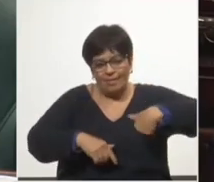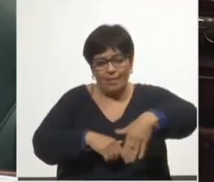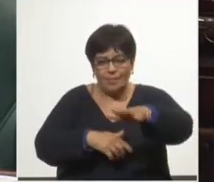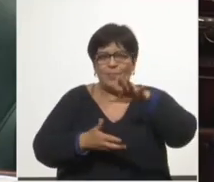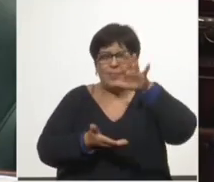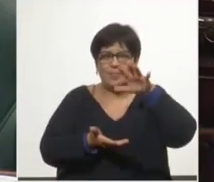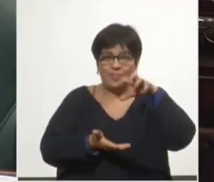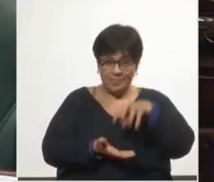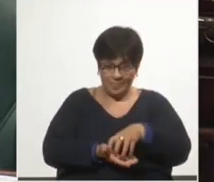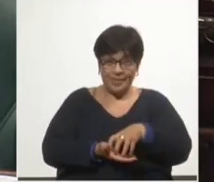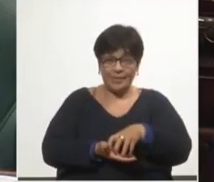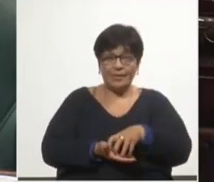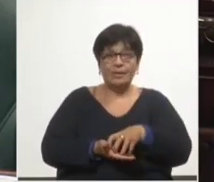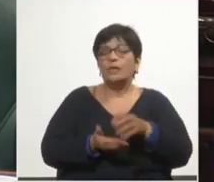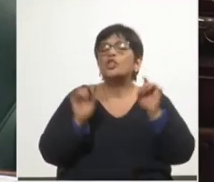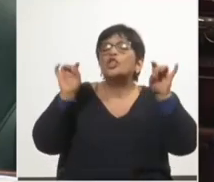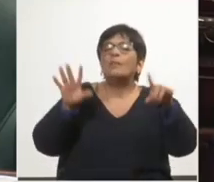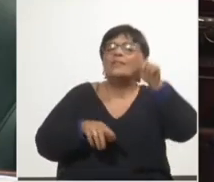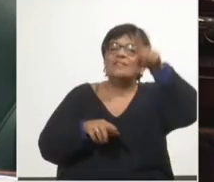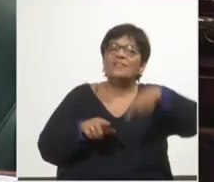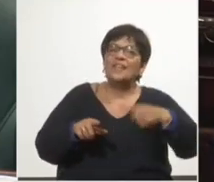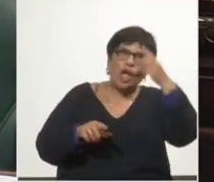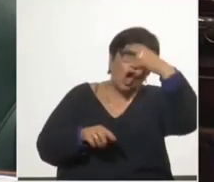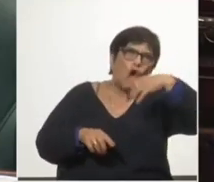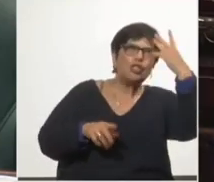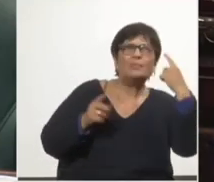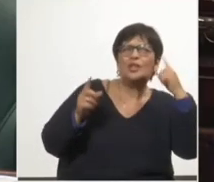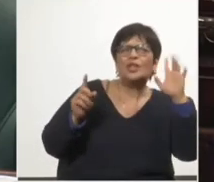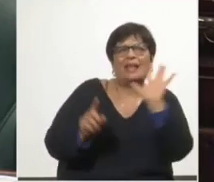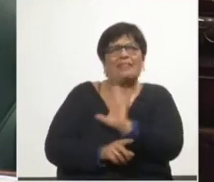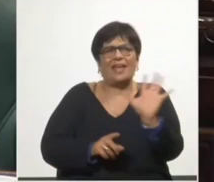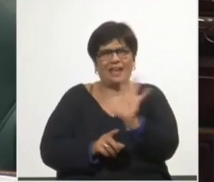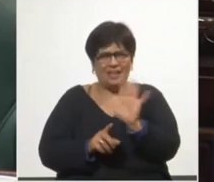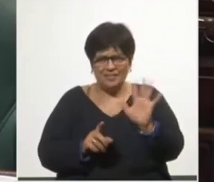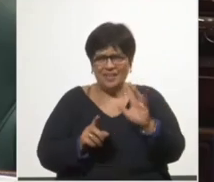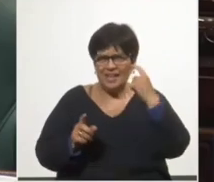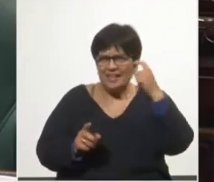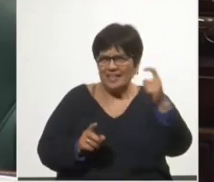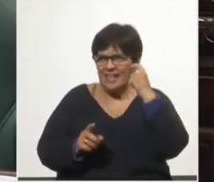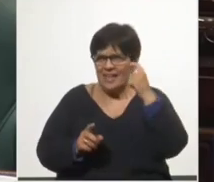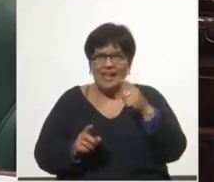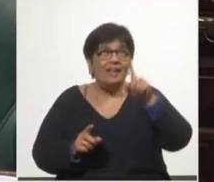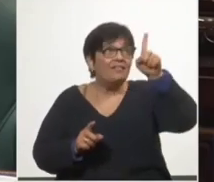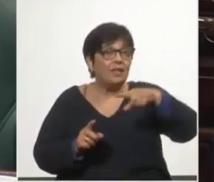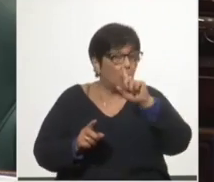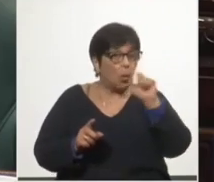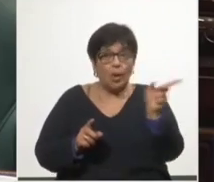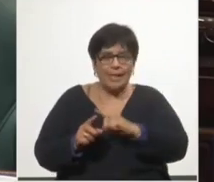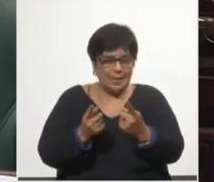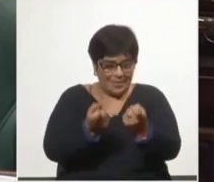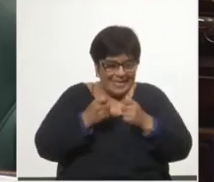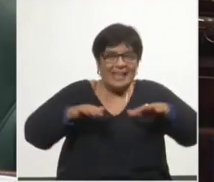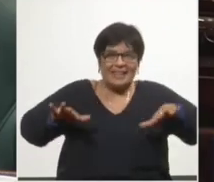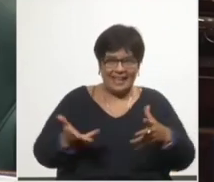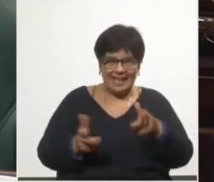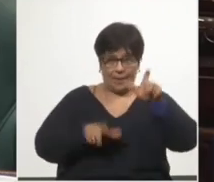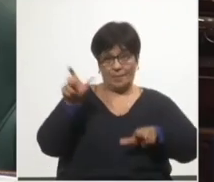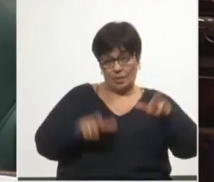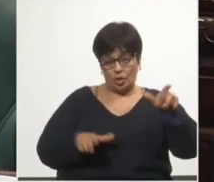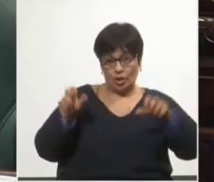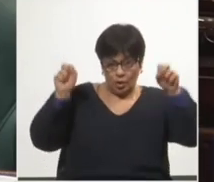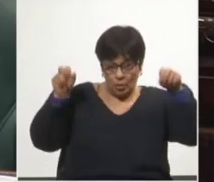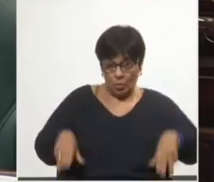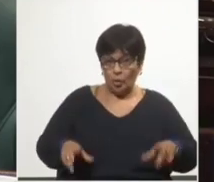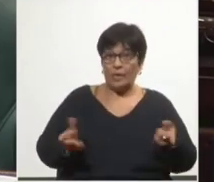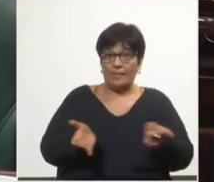ámbito, entendemos que no sólo obedecen a una concepción completamente diferente de las urgencias y las necesidades públicas, sino